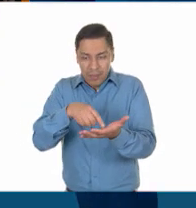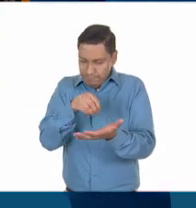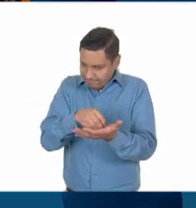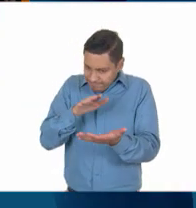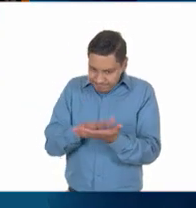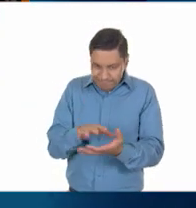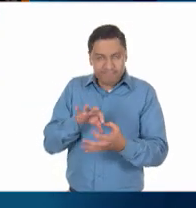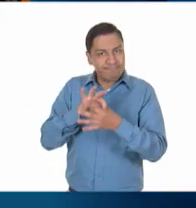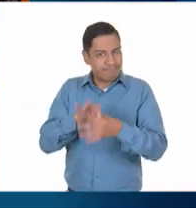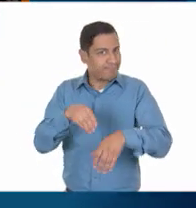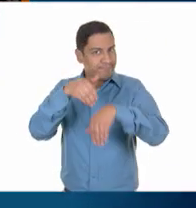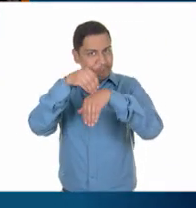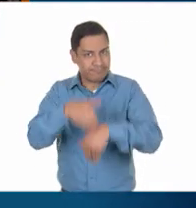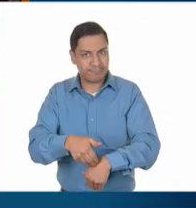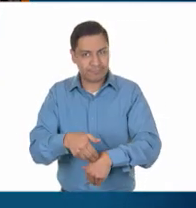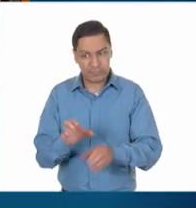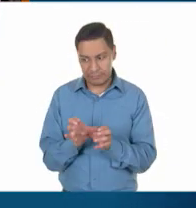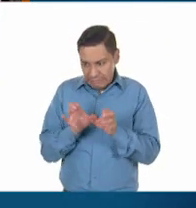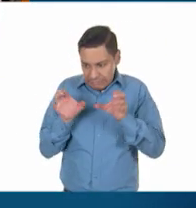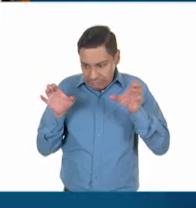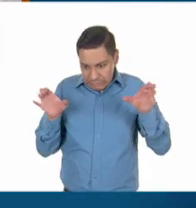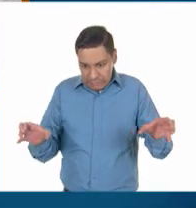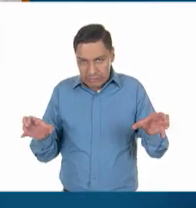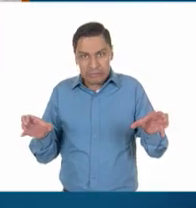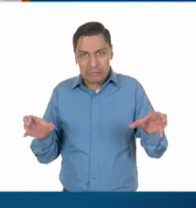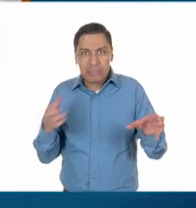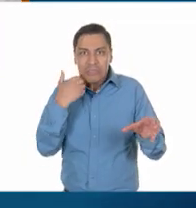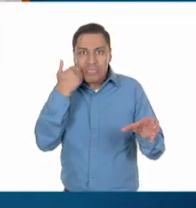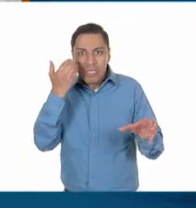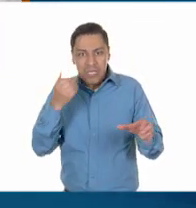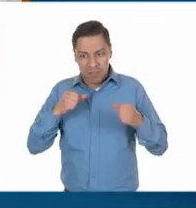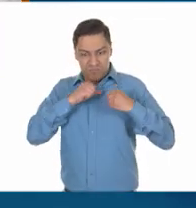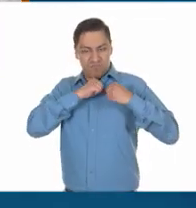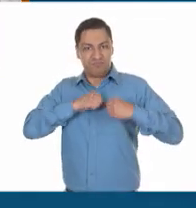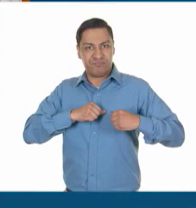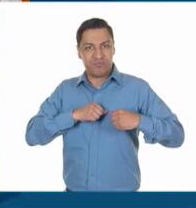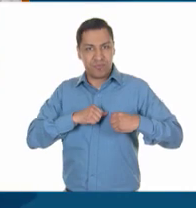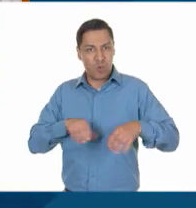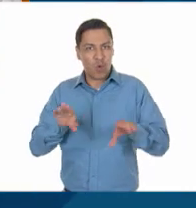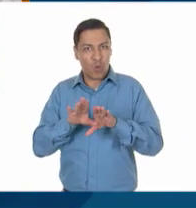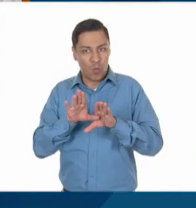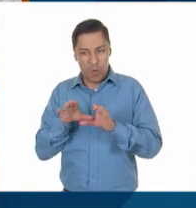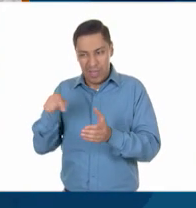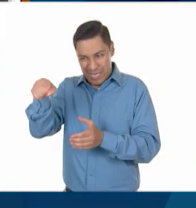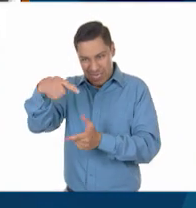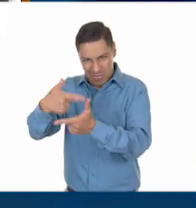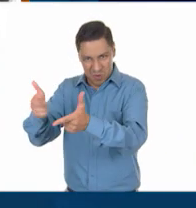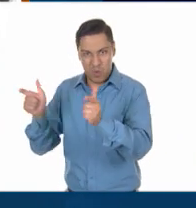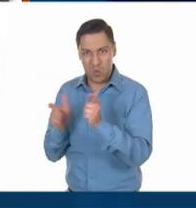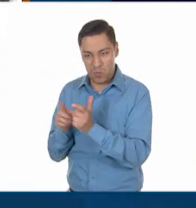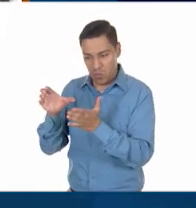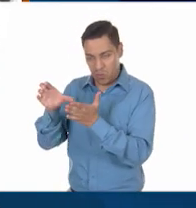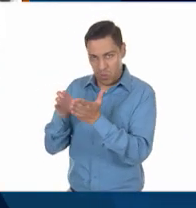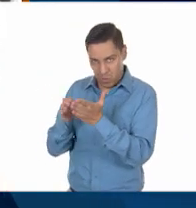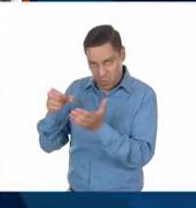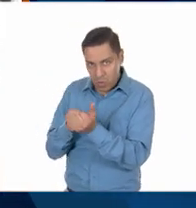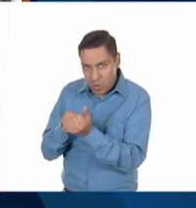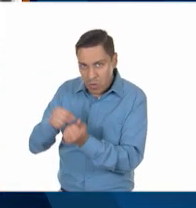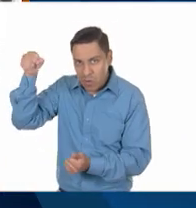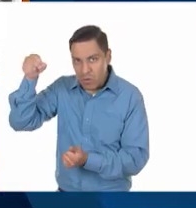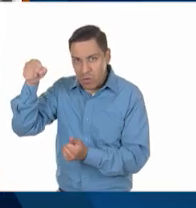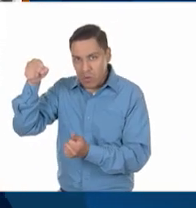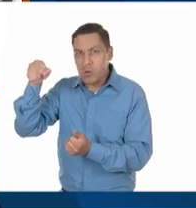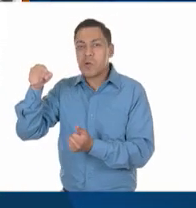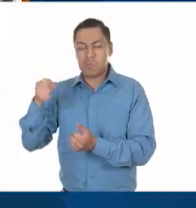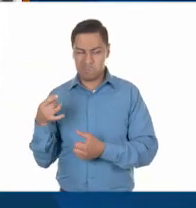revolucionarias se dividieron en la lucha por el poder. Los constitucionalistas se enfrentaron y vencieron a